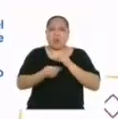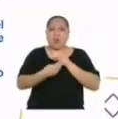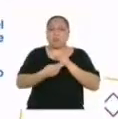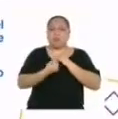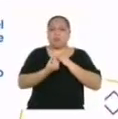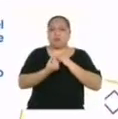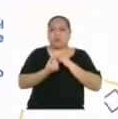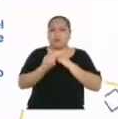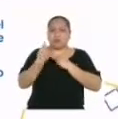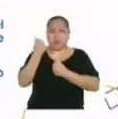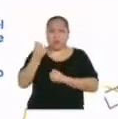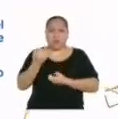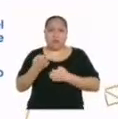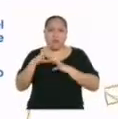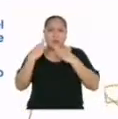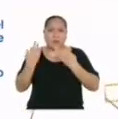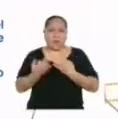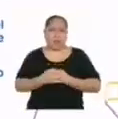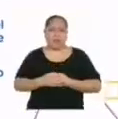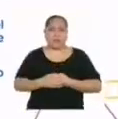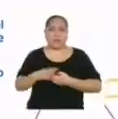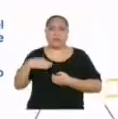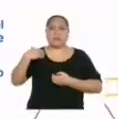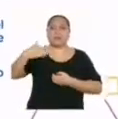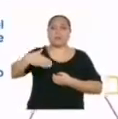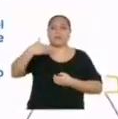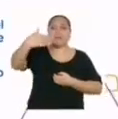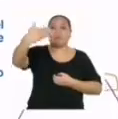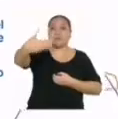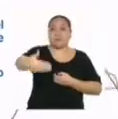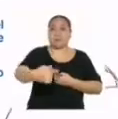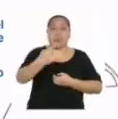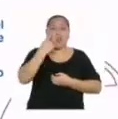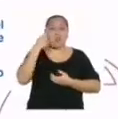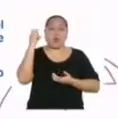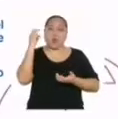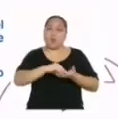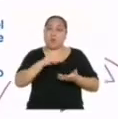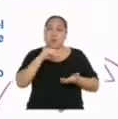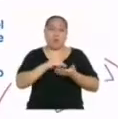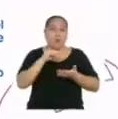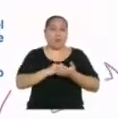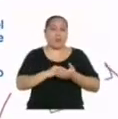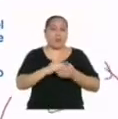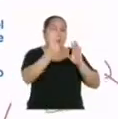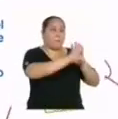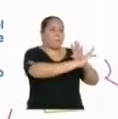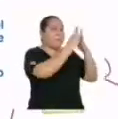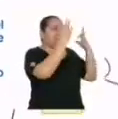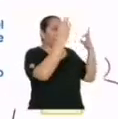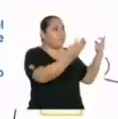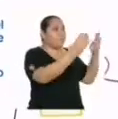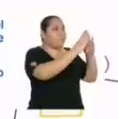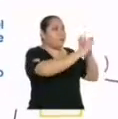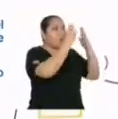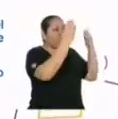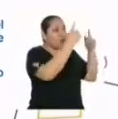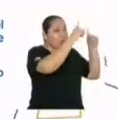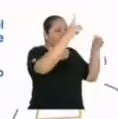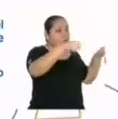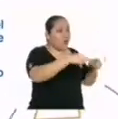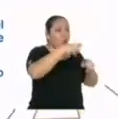Los siguientes días conoceremos más sobre el periódico mural como un medio de